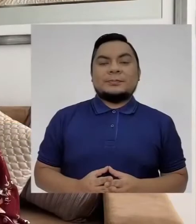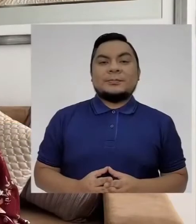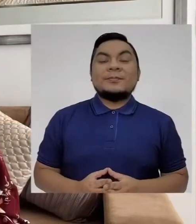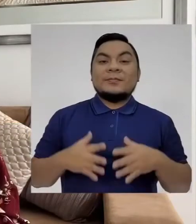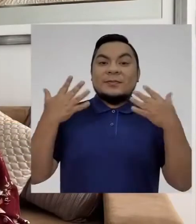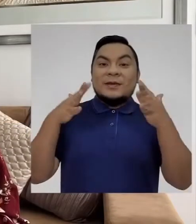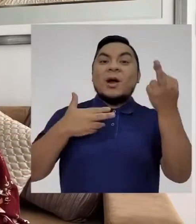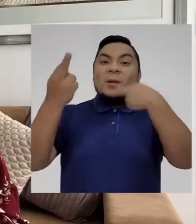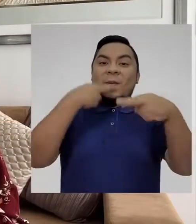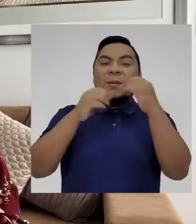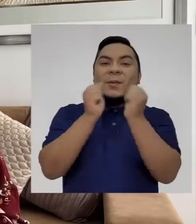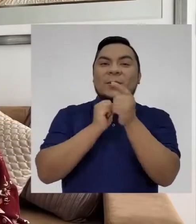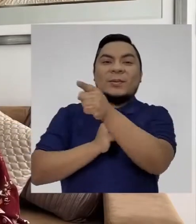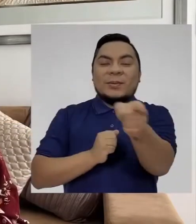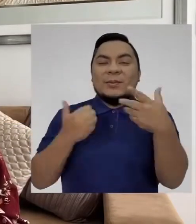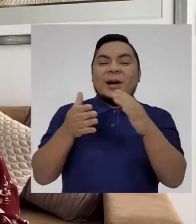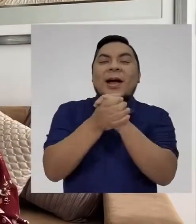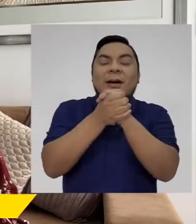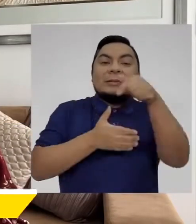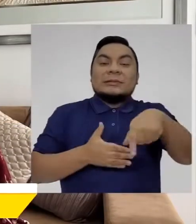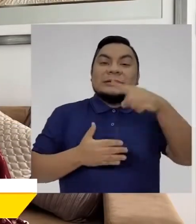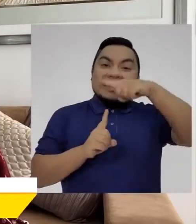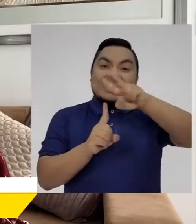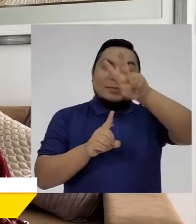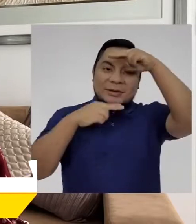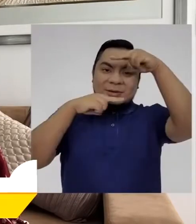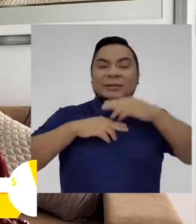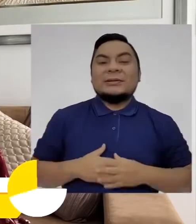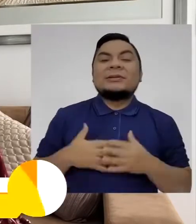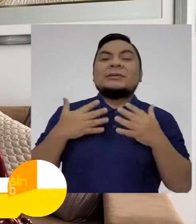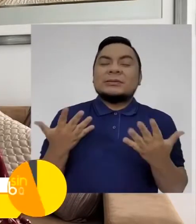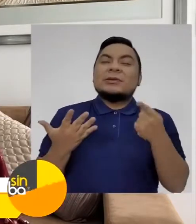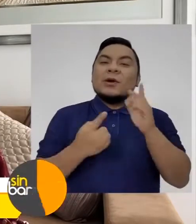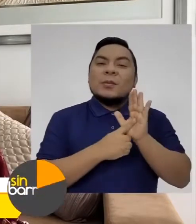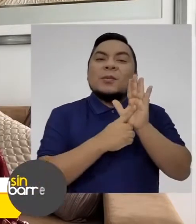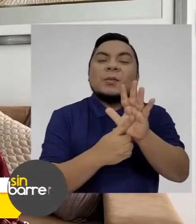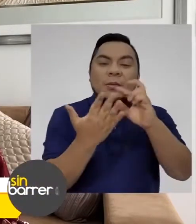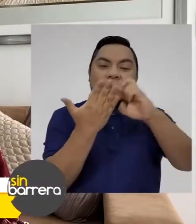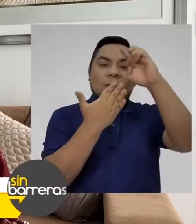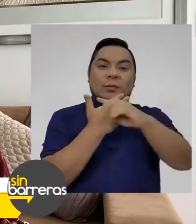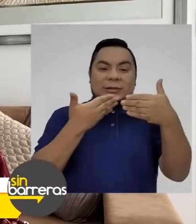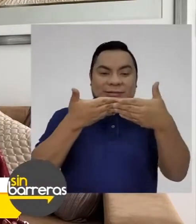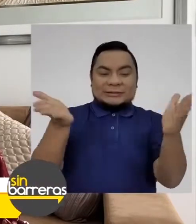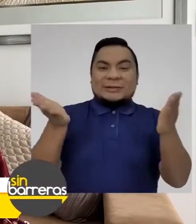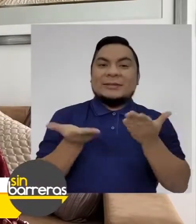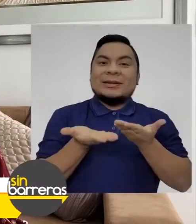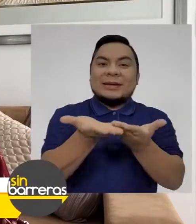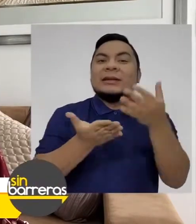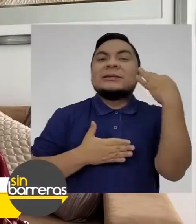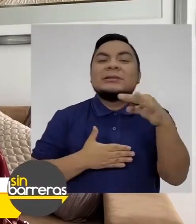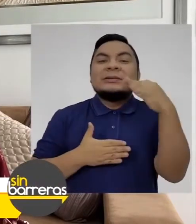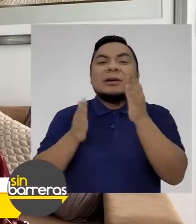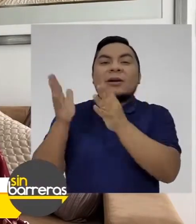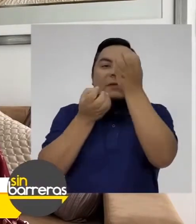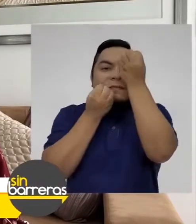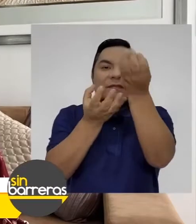Estamos nuevamente con ustedes amigos por la señal de TV Perú para presentar su programa sin barreras, siempre